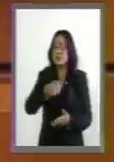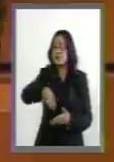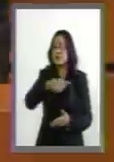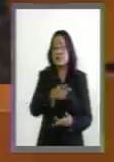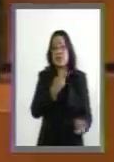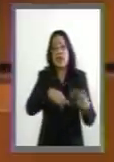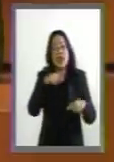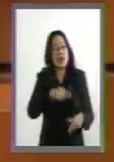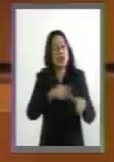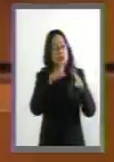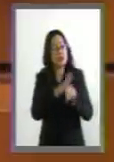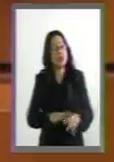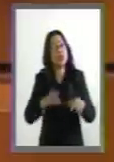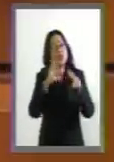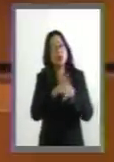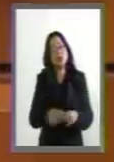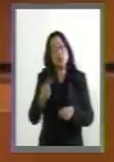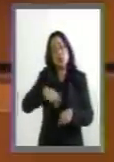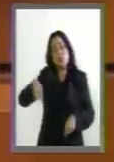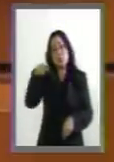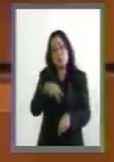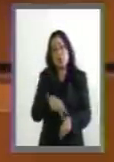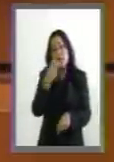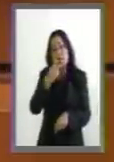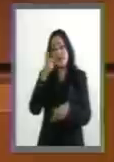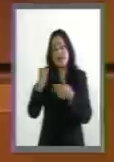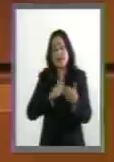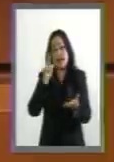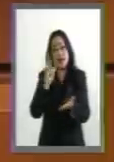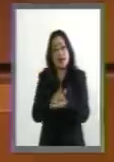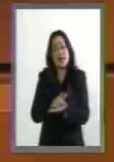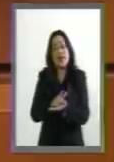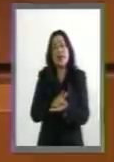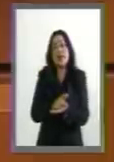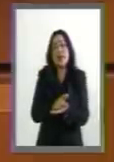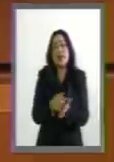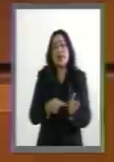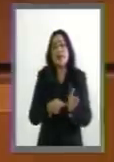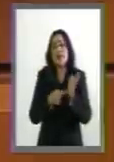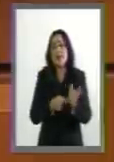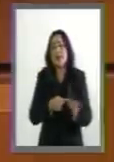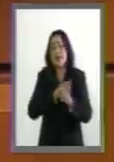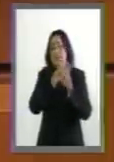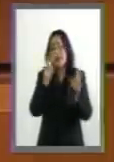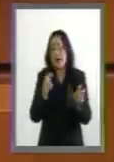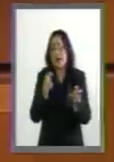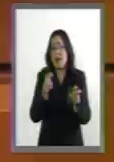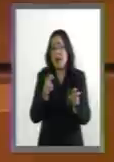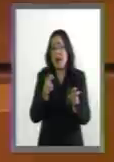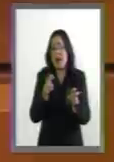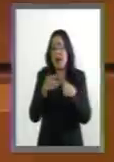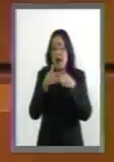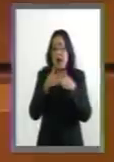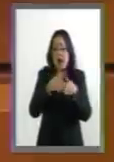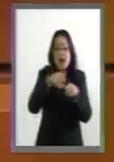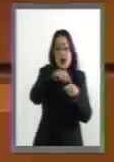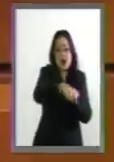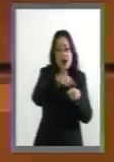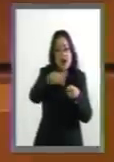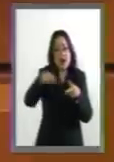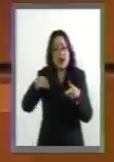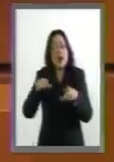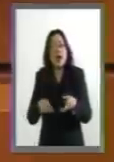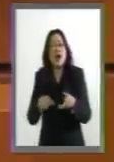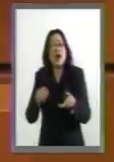que esa reforma en materia de marina de puertos